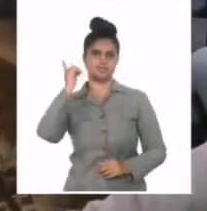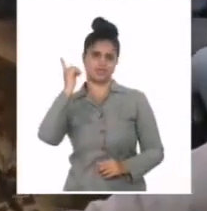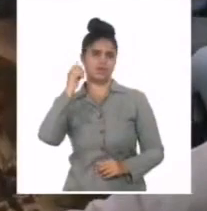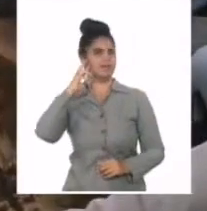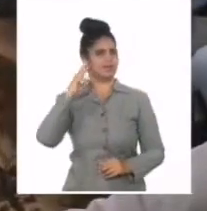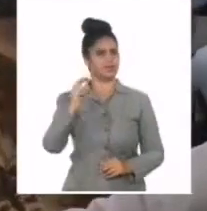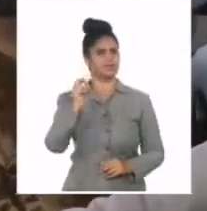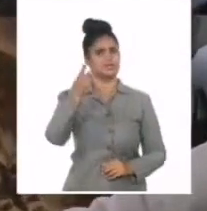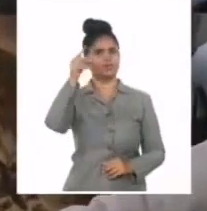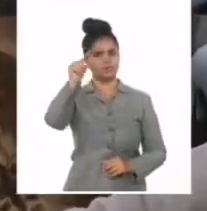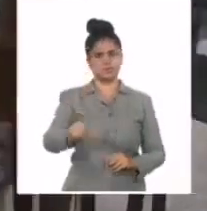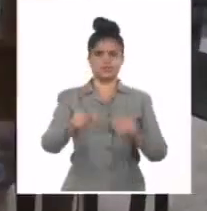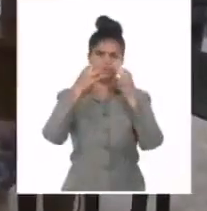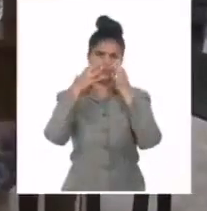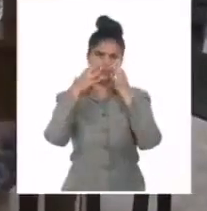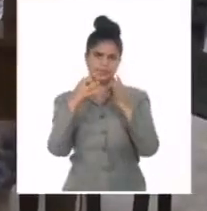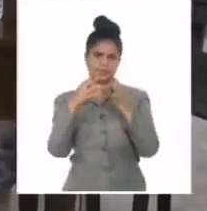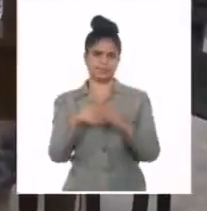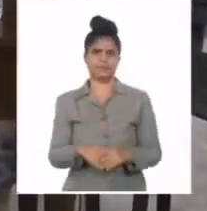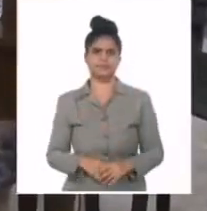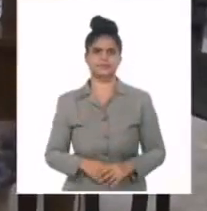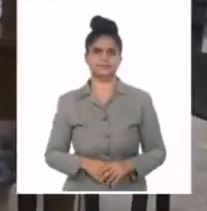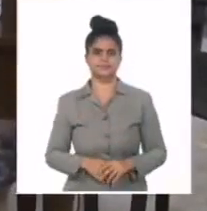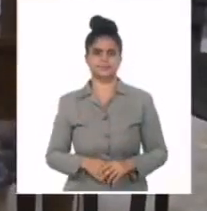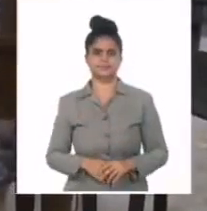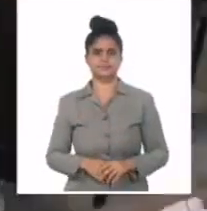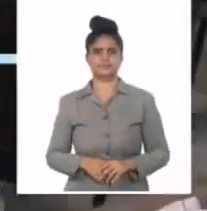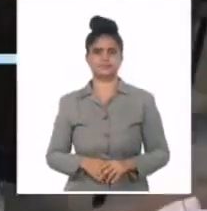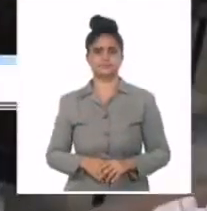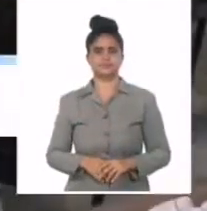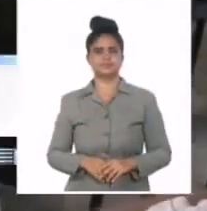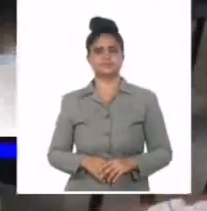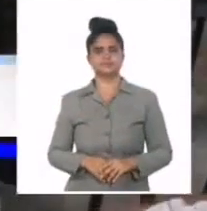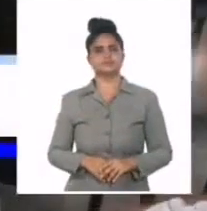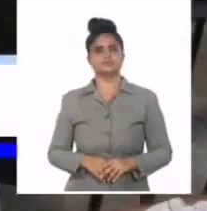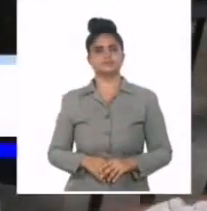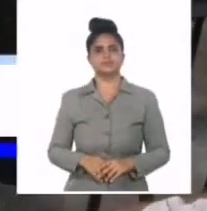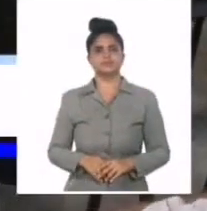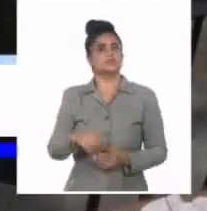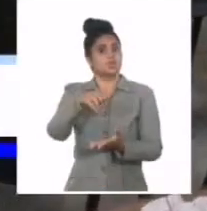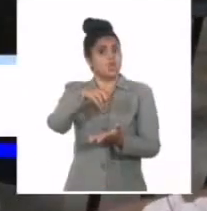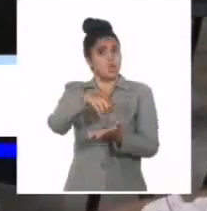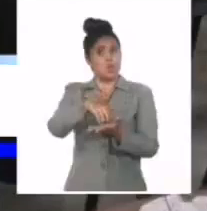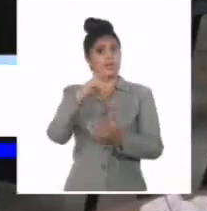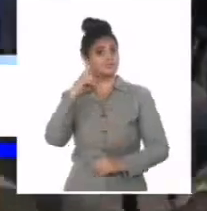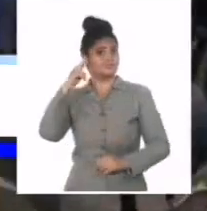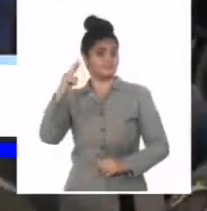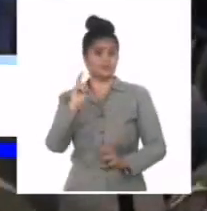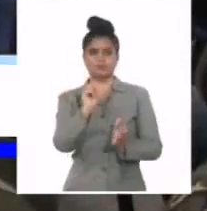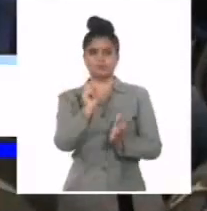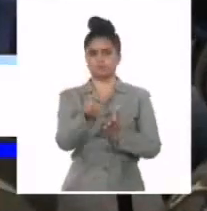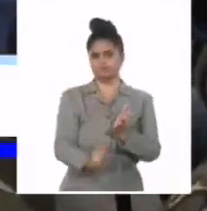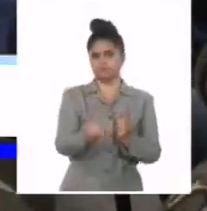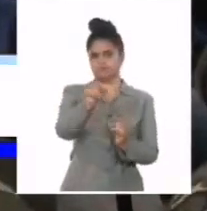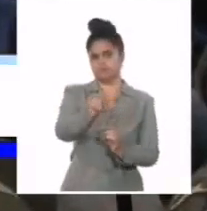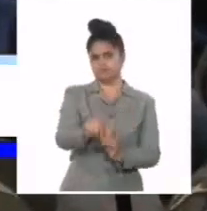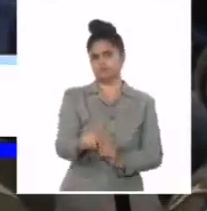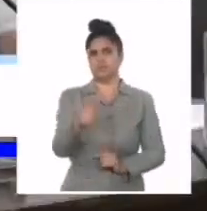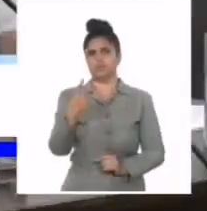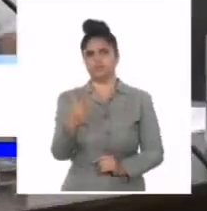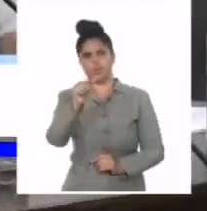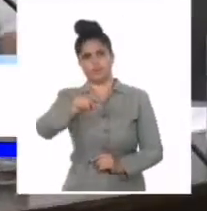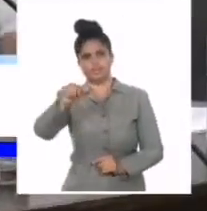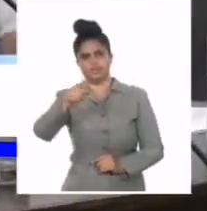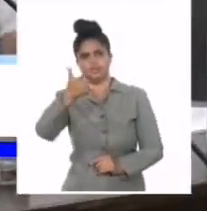El habitual espacio, el autor y su obra, del Instituto Cubano del Libro, abrazó un homenaje a la obra eterna de los escritores Adis